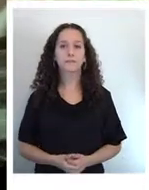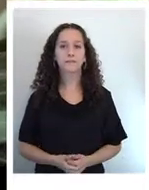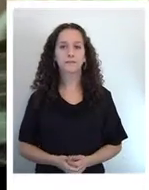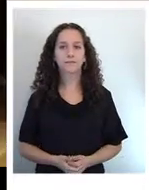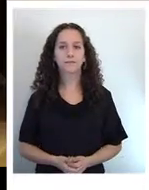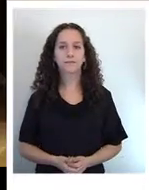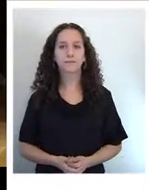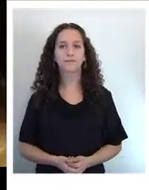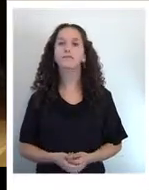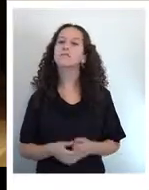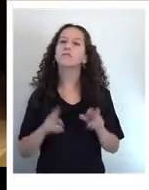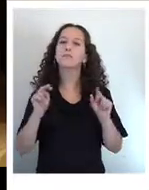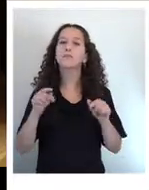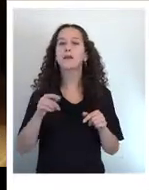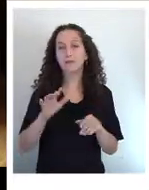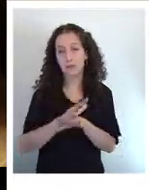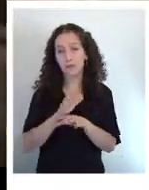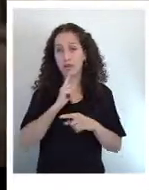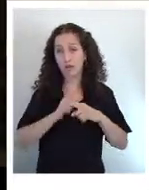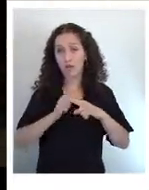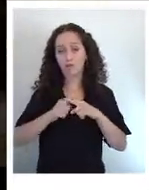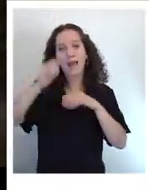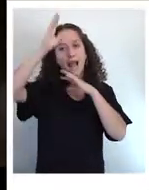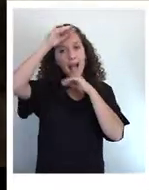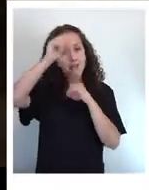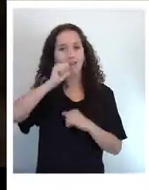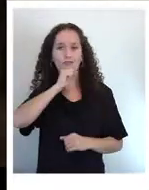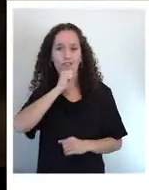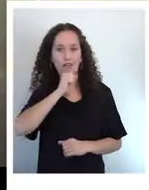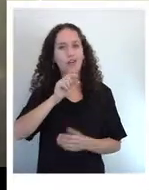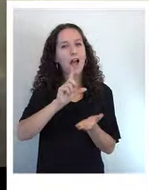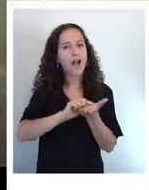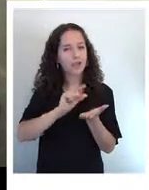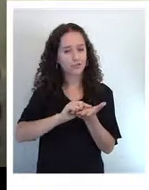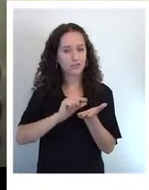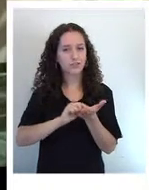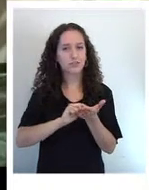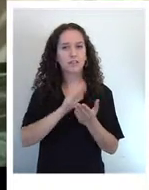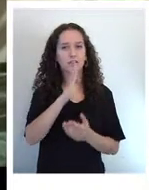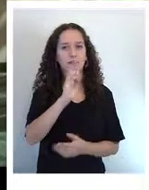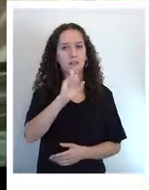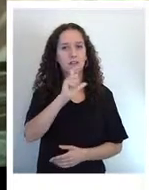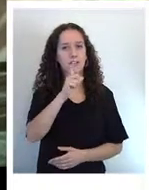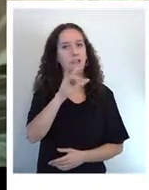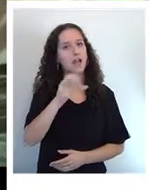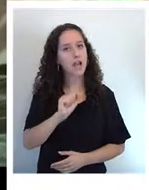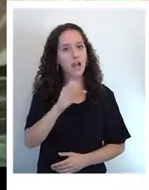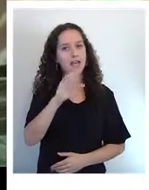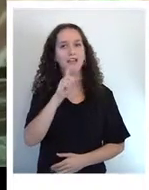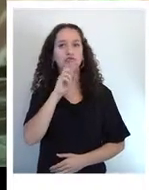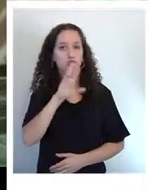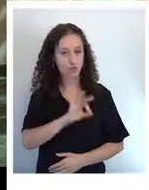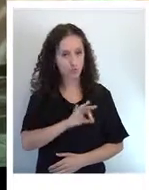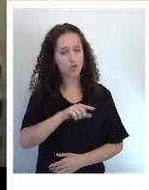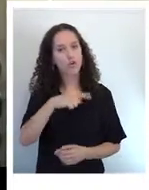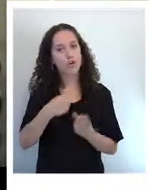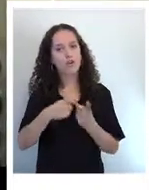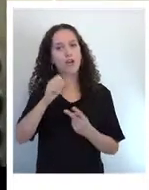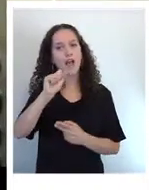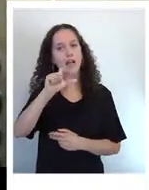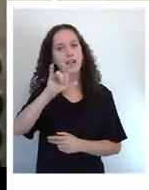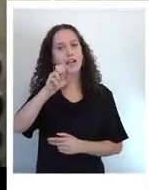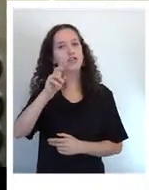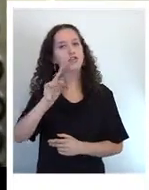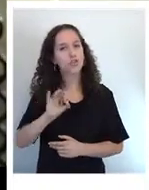Teatro Universidad de Concepción. Se trata de Gatos Viejos, protagonizada por los actores Félgica Castro y